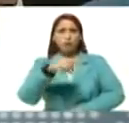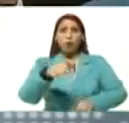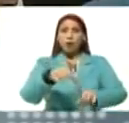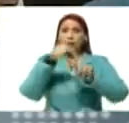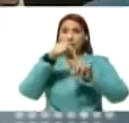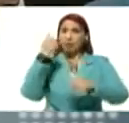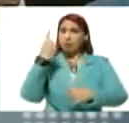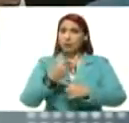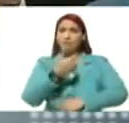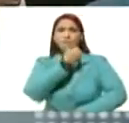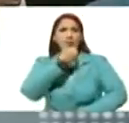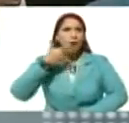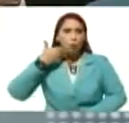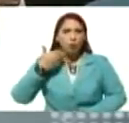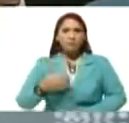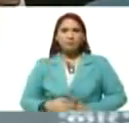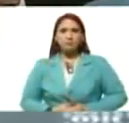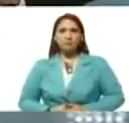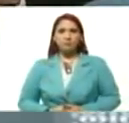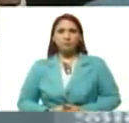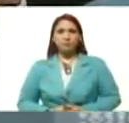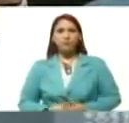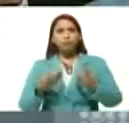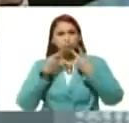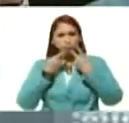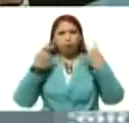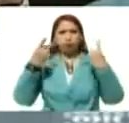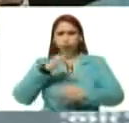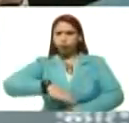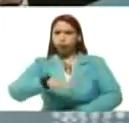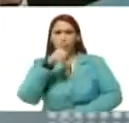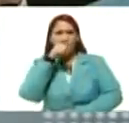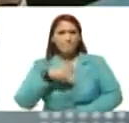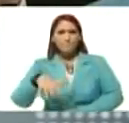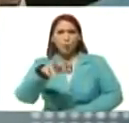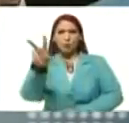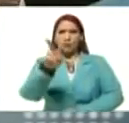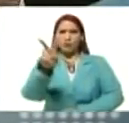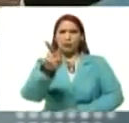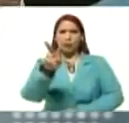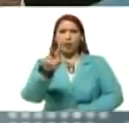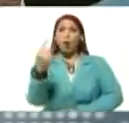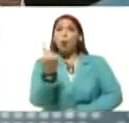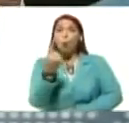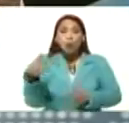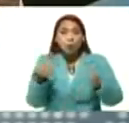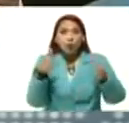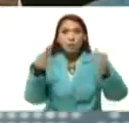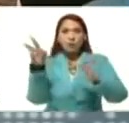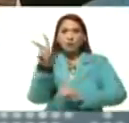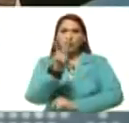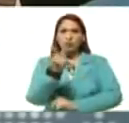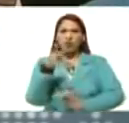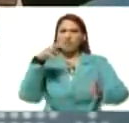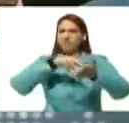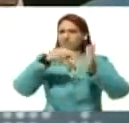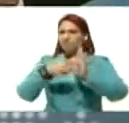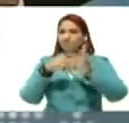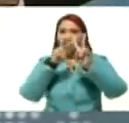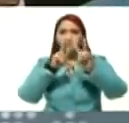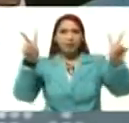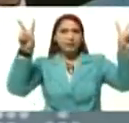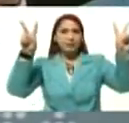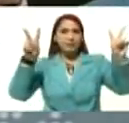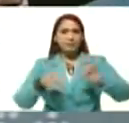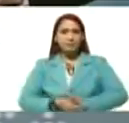a los mejores y decirle a todos los venezolanos y venezolanas, el único camino de Venezuela es la paz,